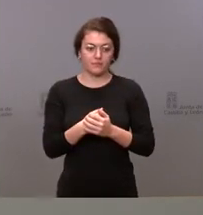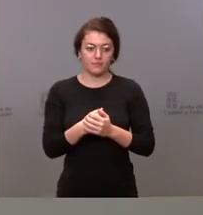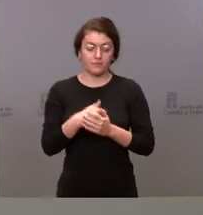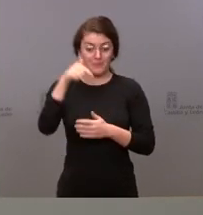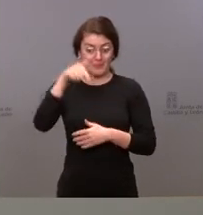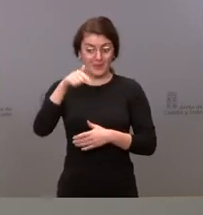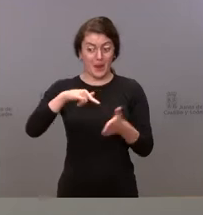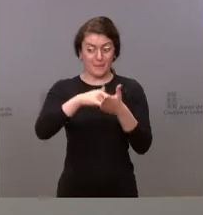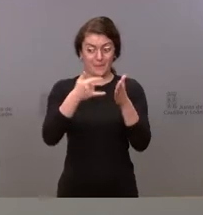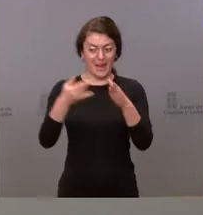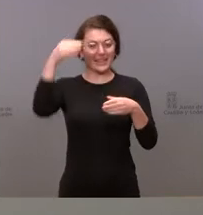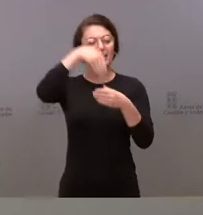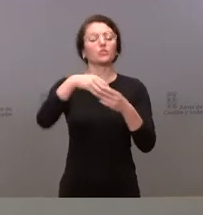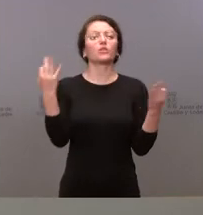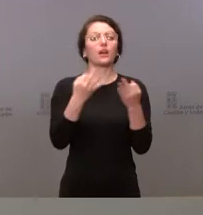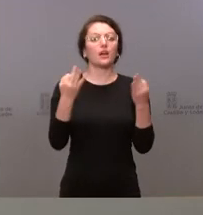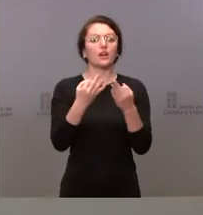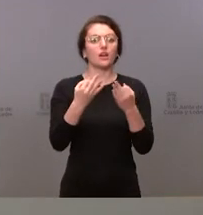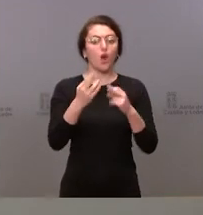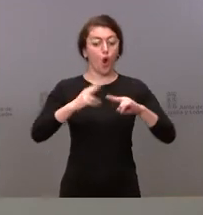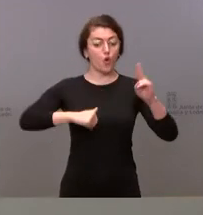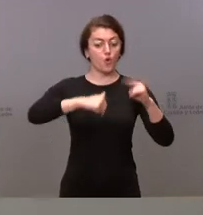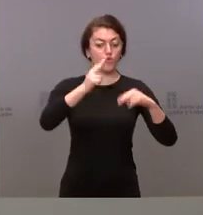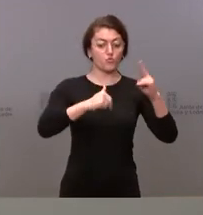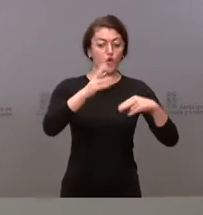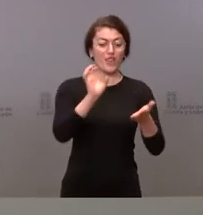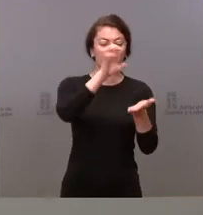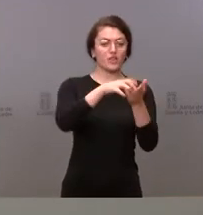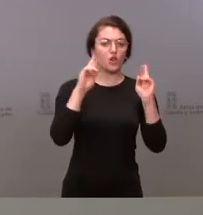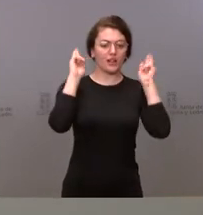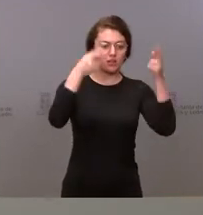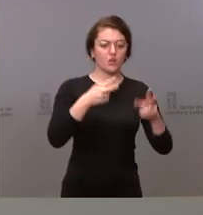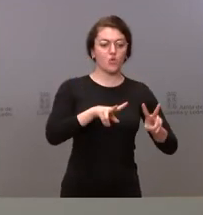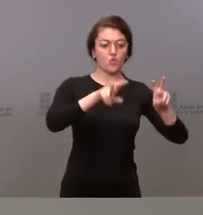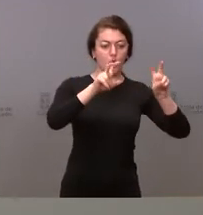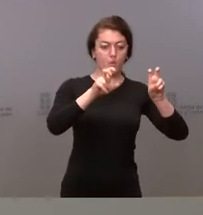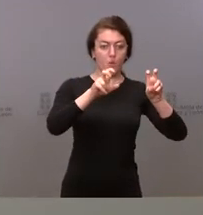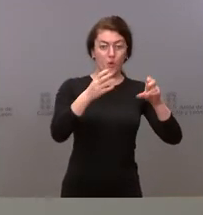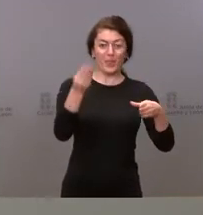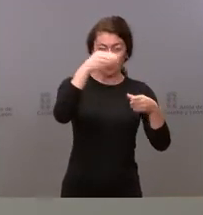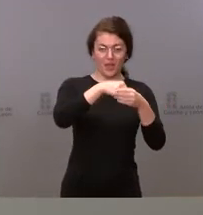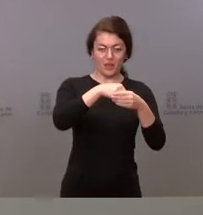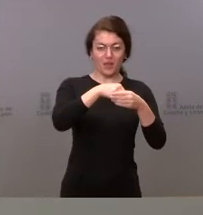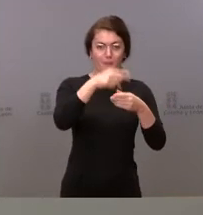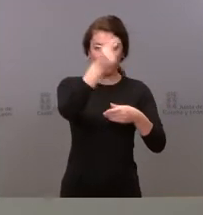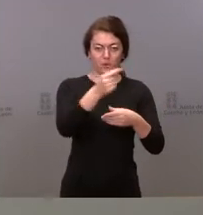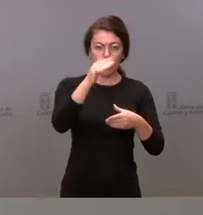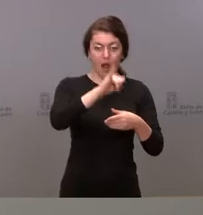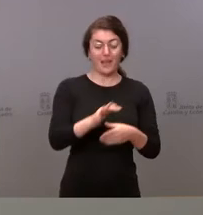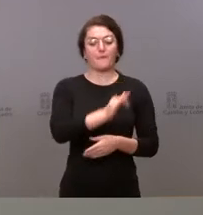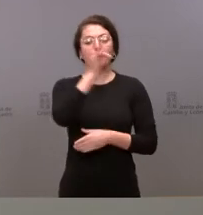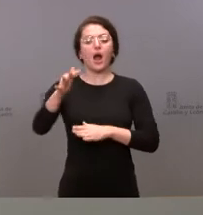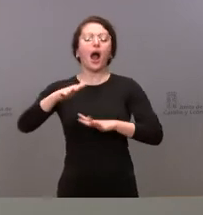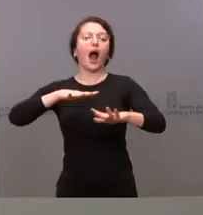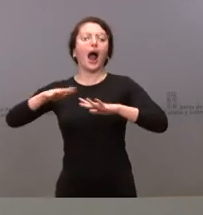ya, por ejemplo, la construcción de los nuevos centros residenciales, así como las distintas actuaciones que se van a